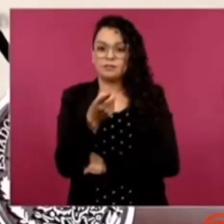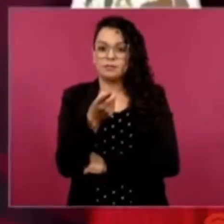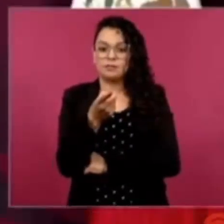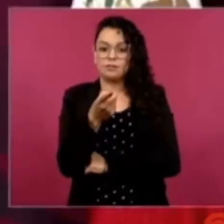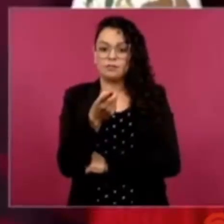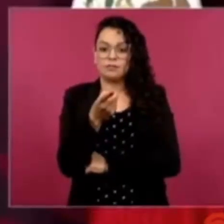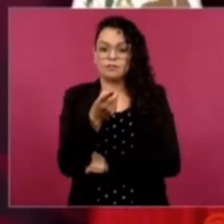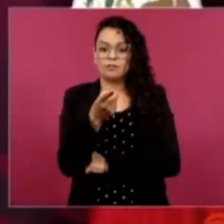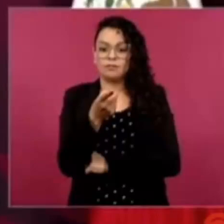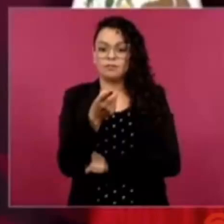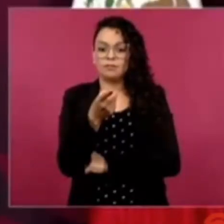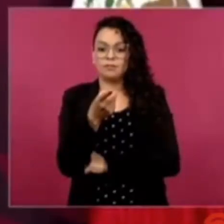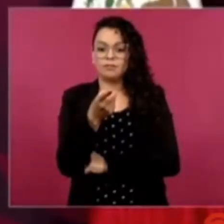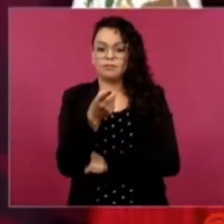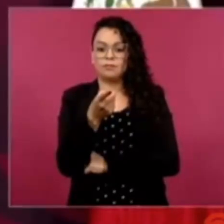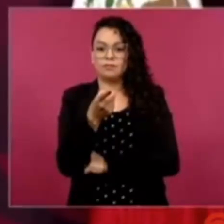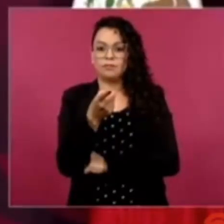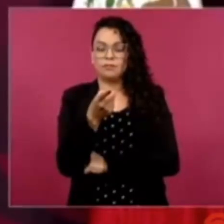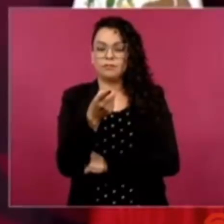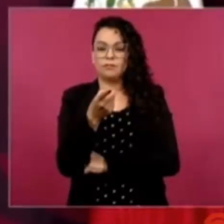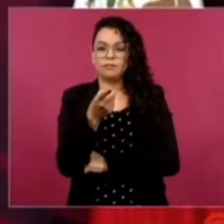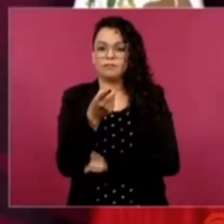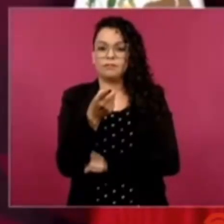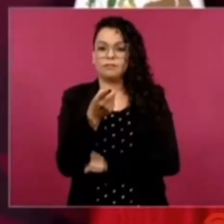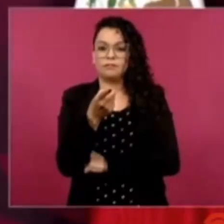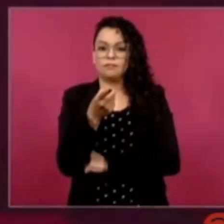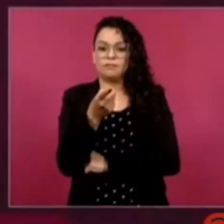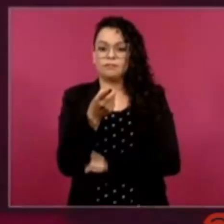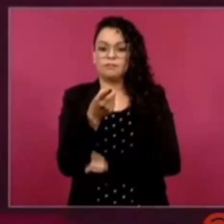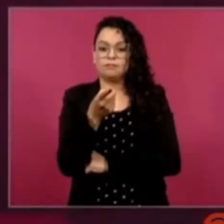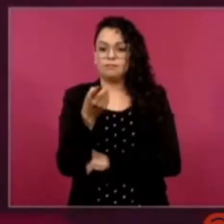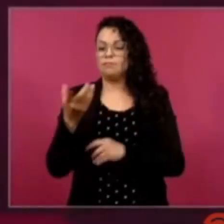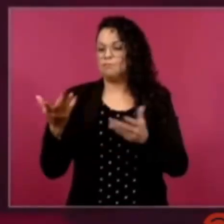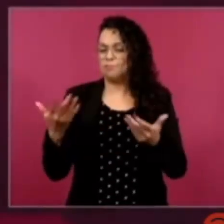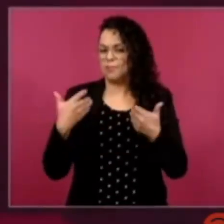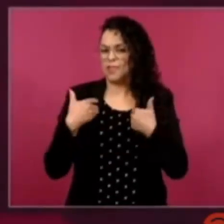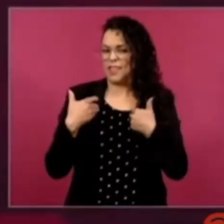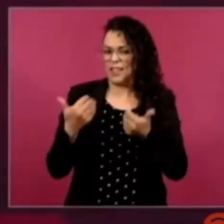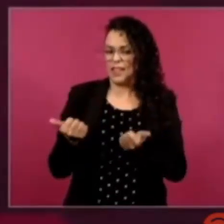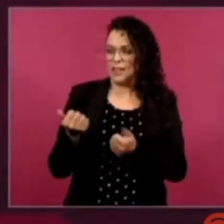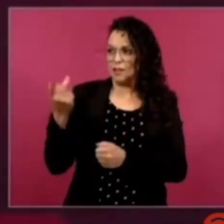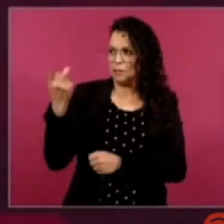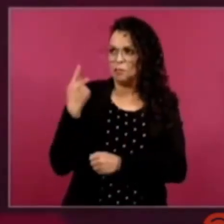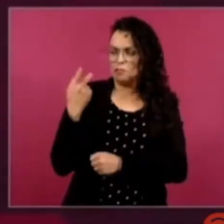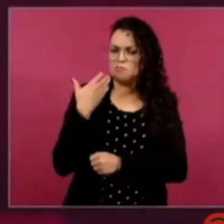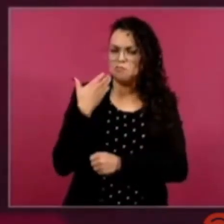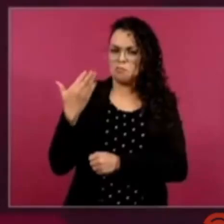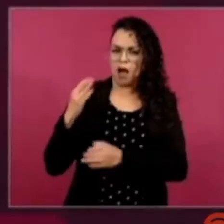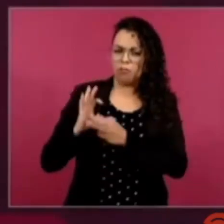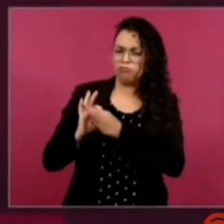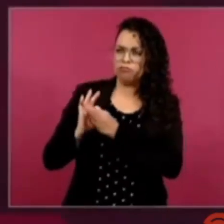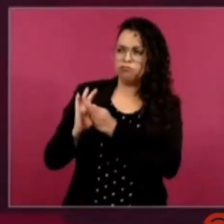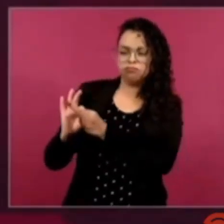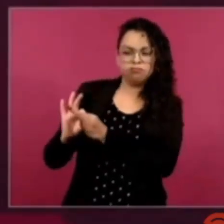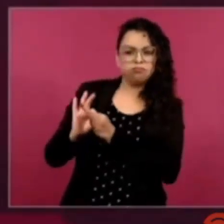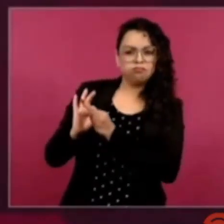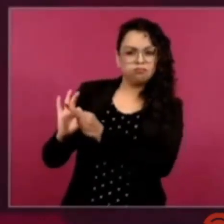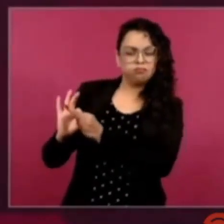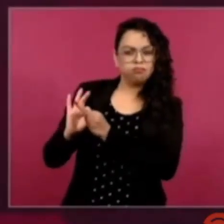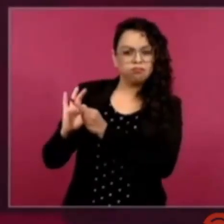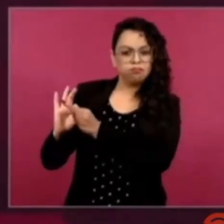señal de que son muy buenas las relaciones. Y en el caso del